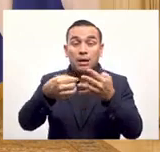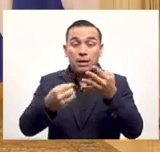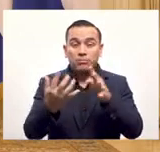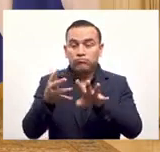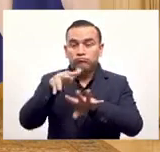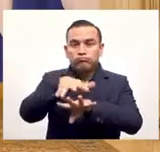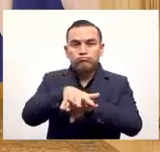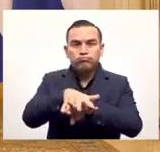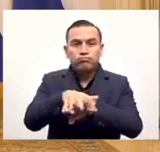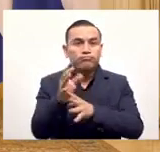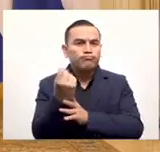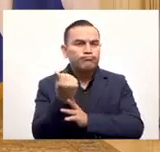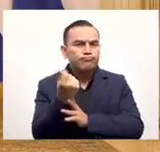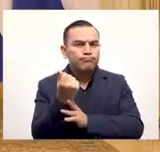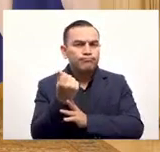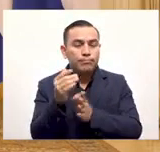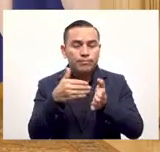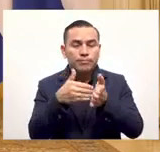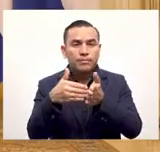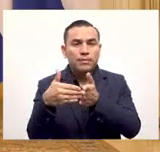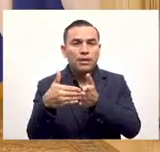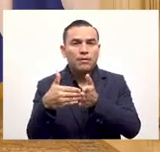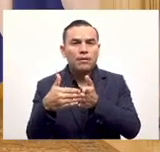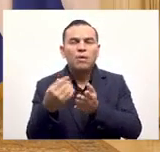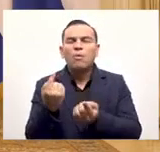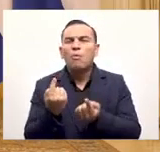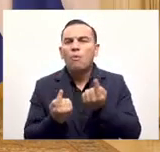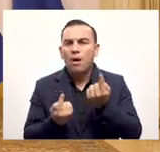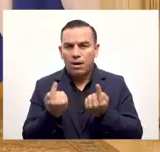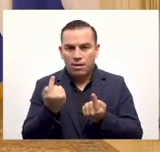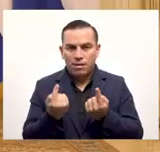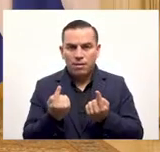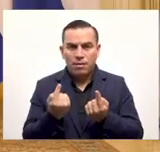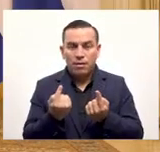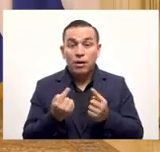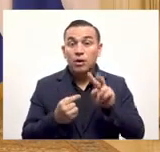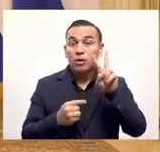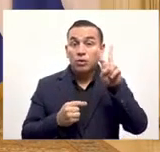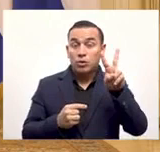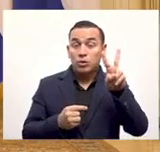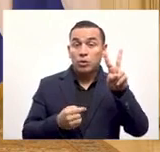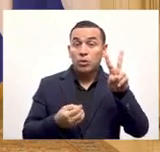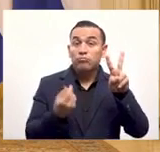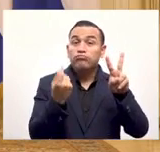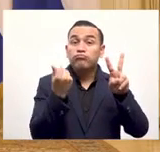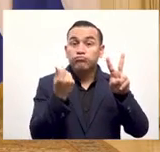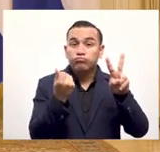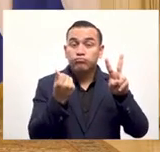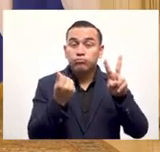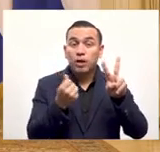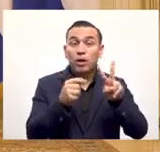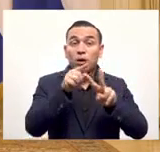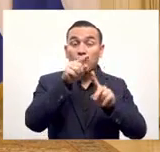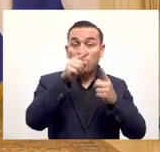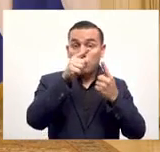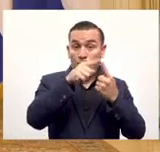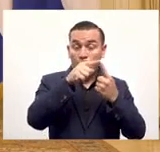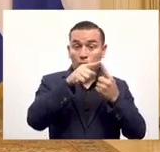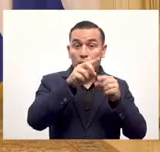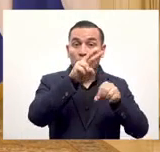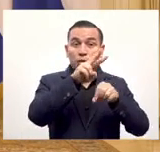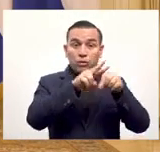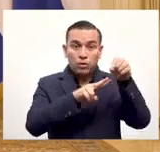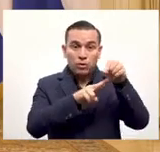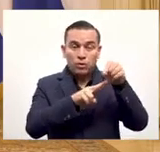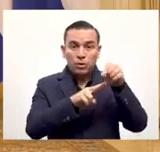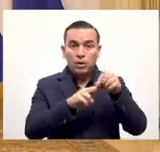de integración monetaria que habría un bimonetarismo y se nos dijo que el dólar iba